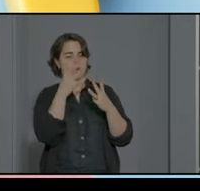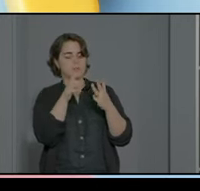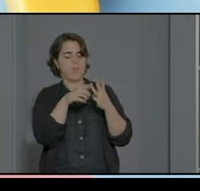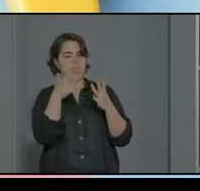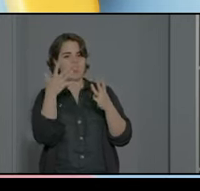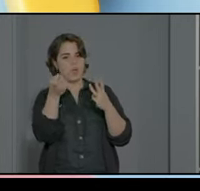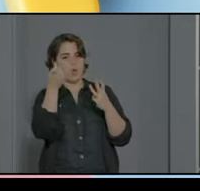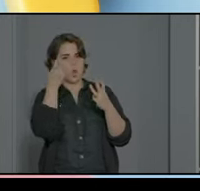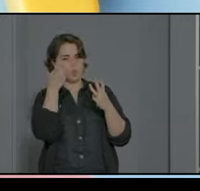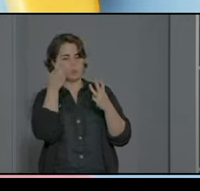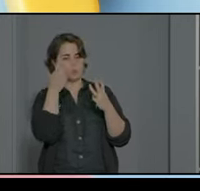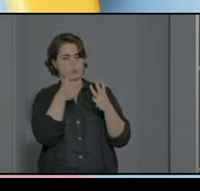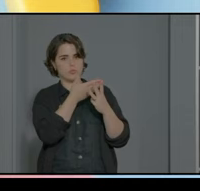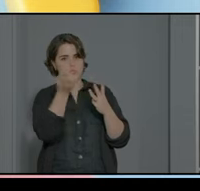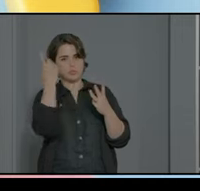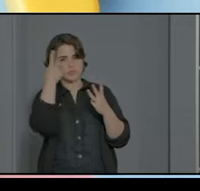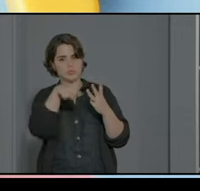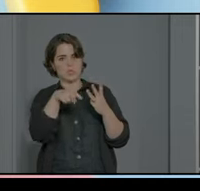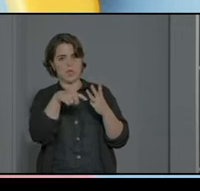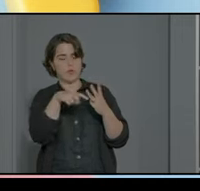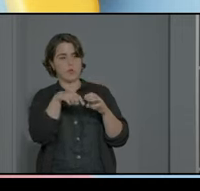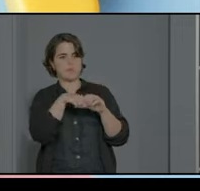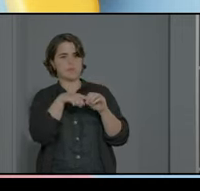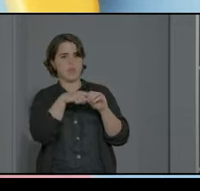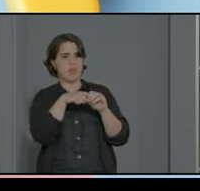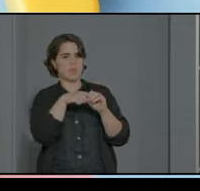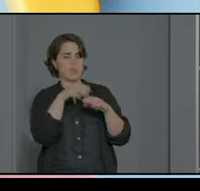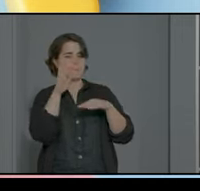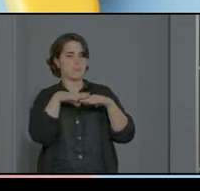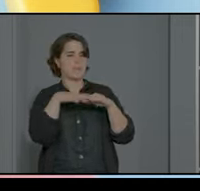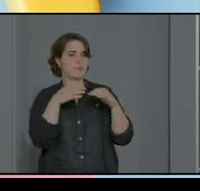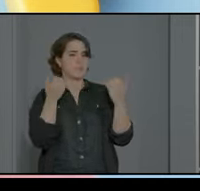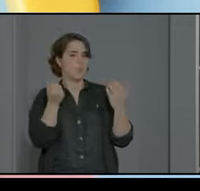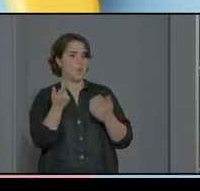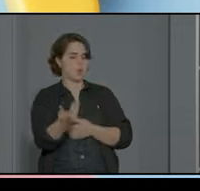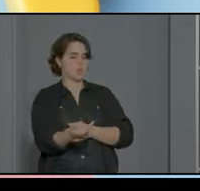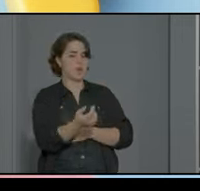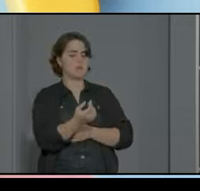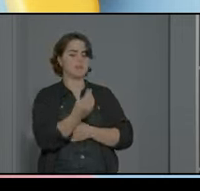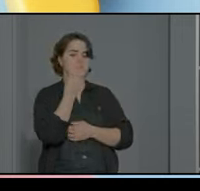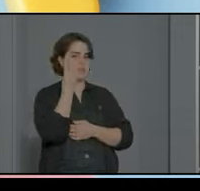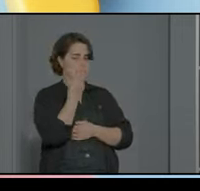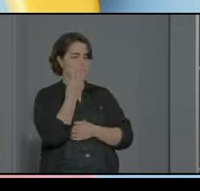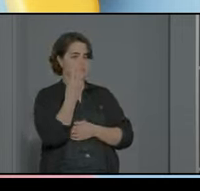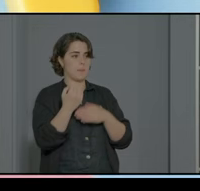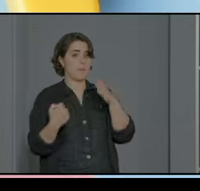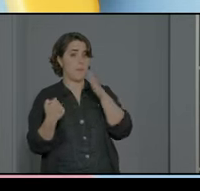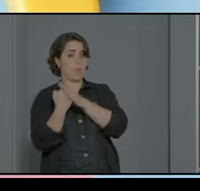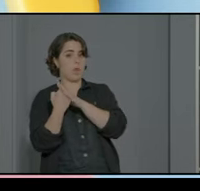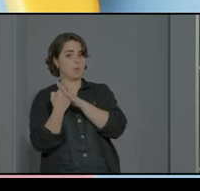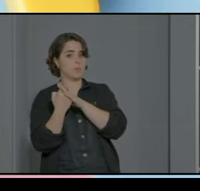como sabéis un poco la ratio el mínimo para el aula son tres alumnos mínimo y máximo